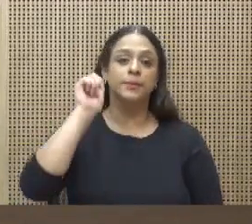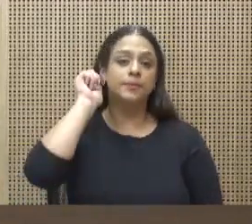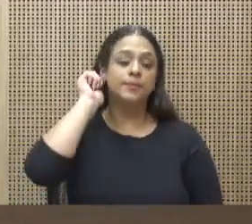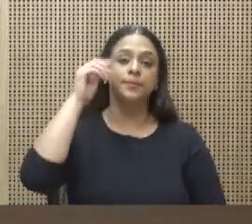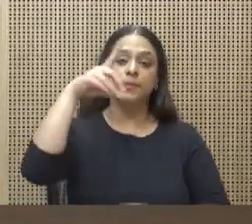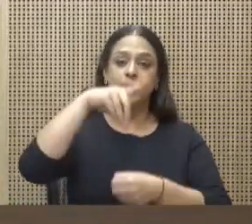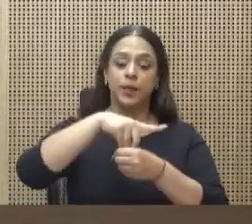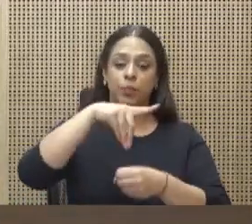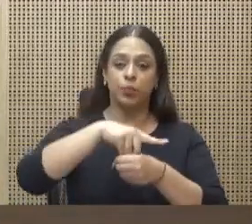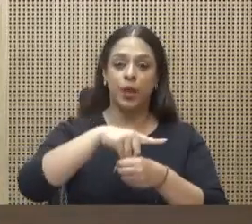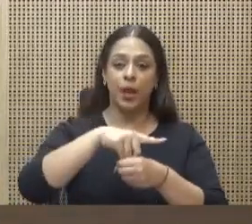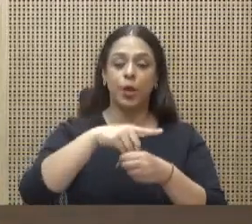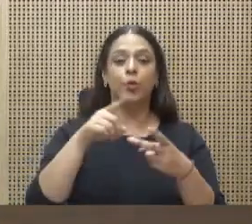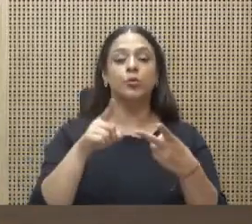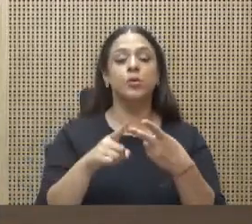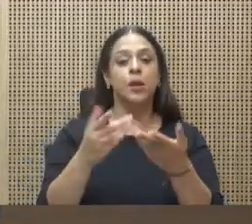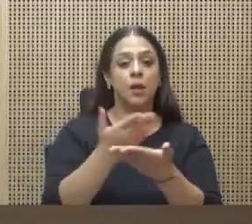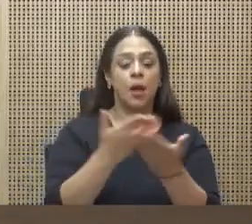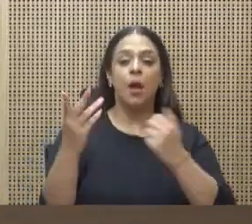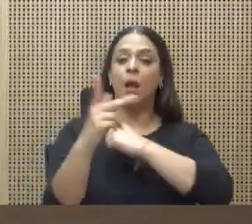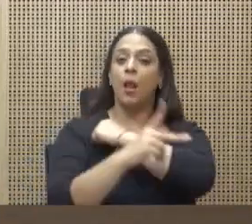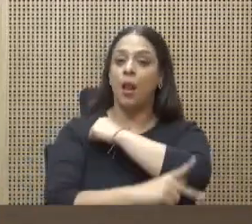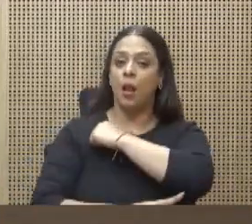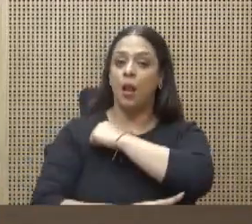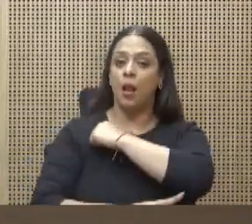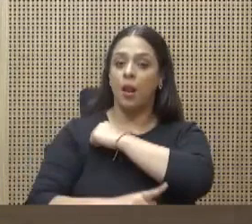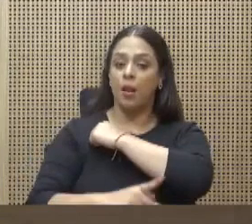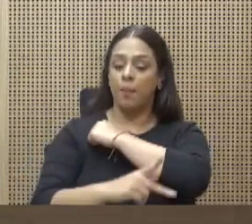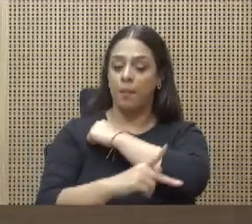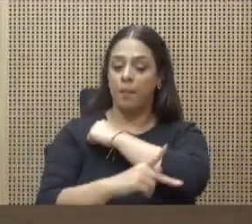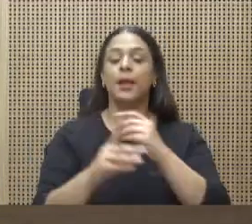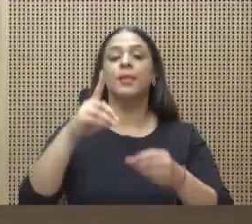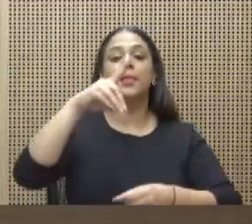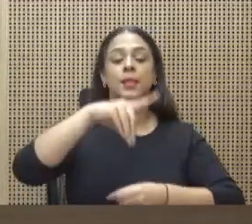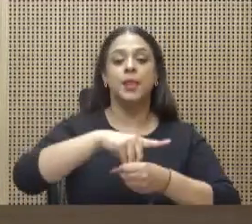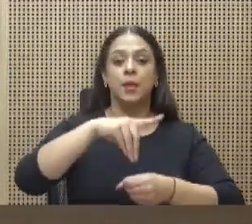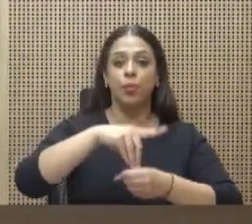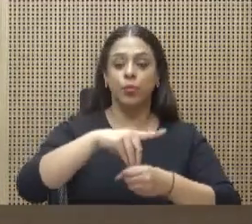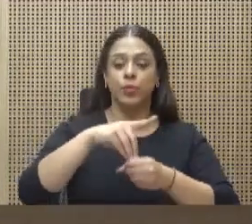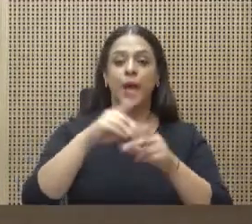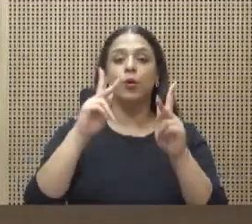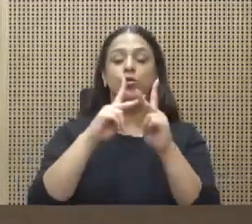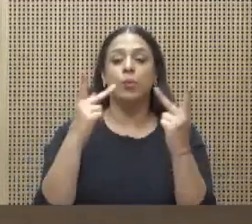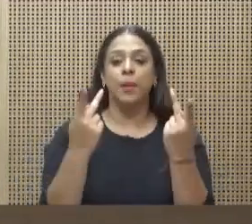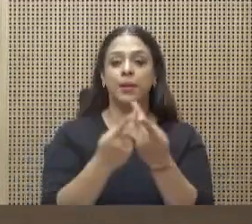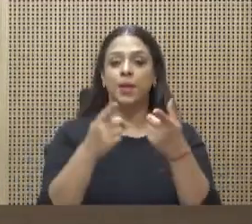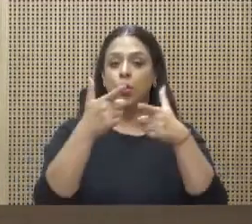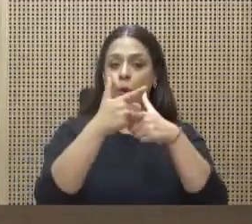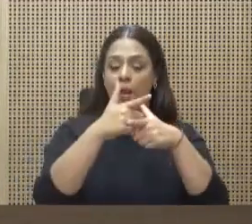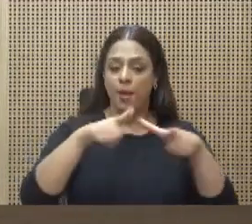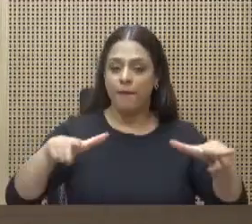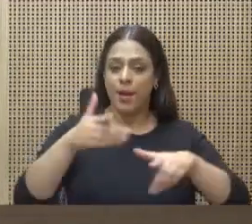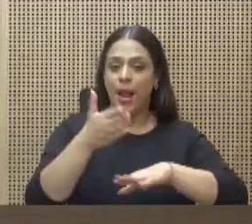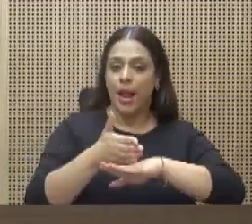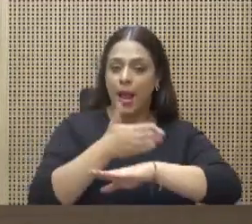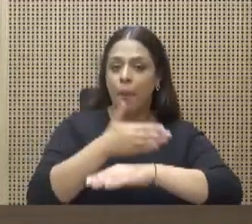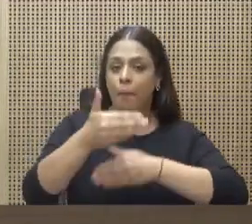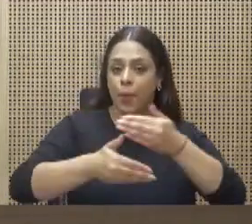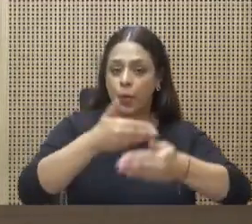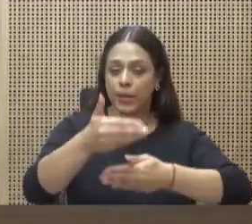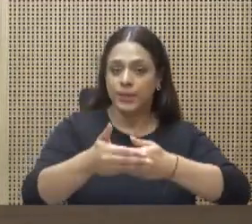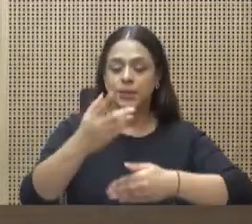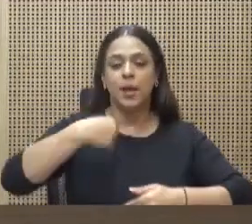patria, los diputados del Partido Liberal Progresista, nos comprometemos a no perder de vista los